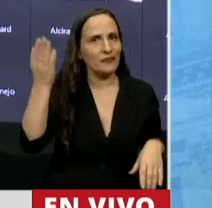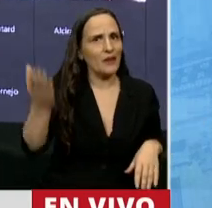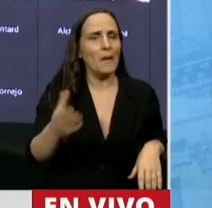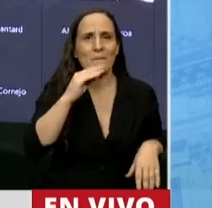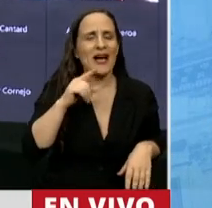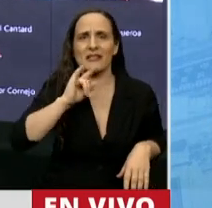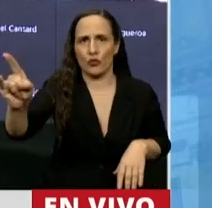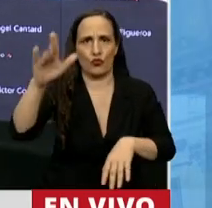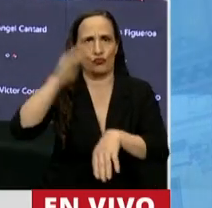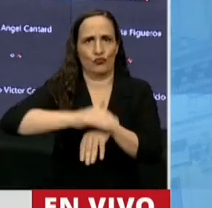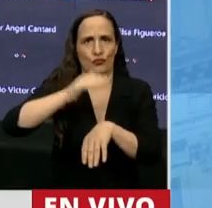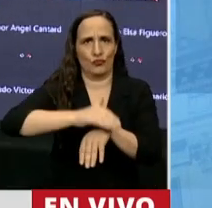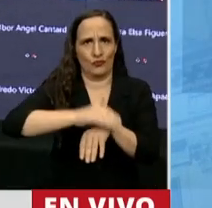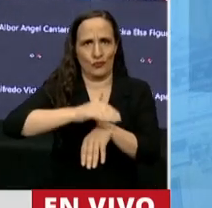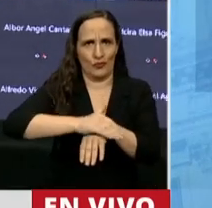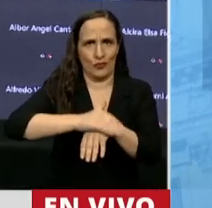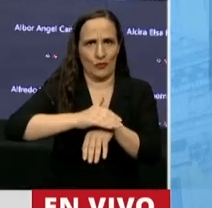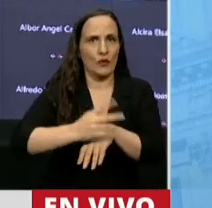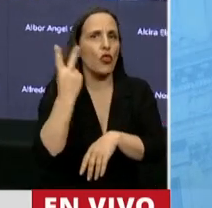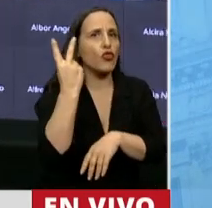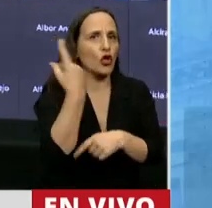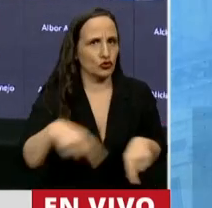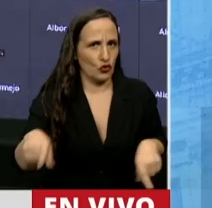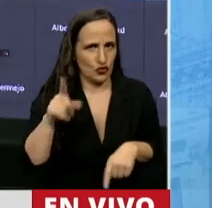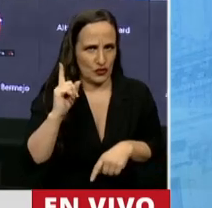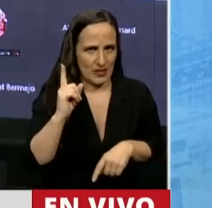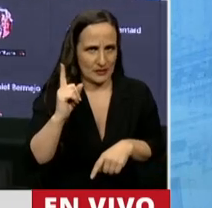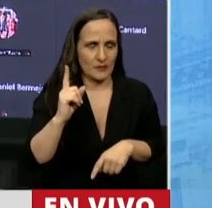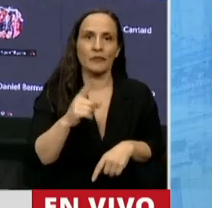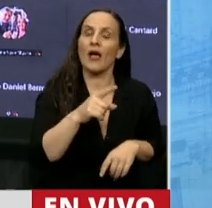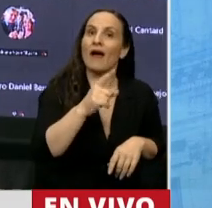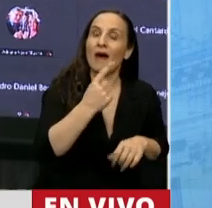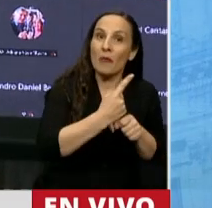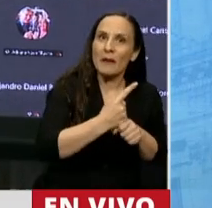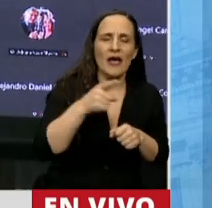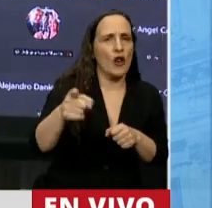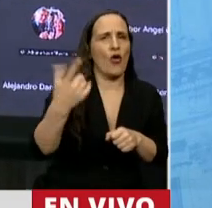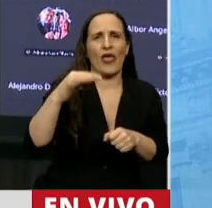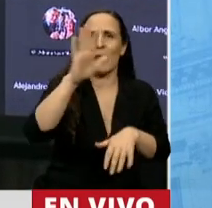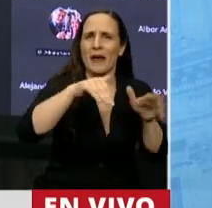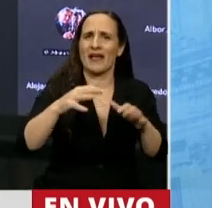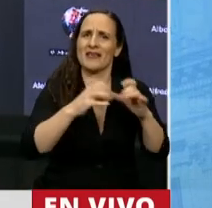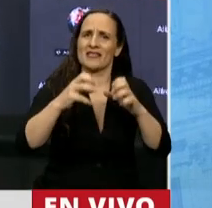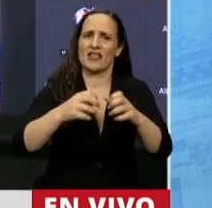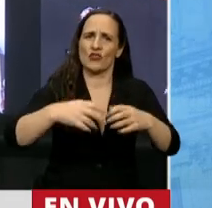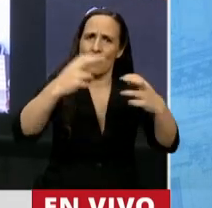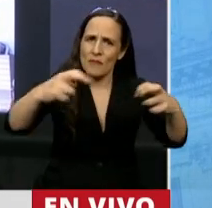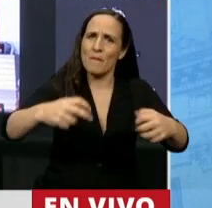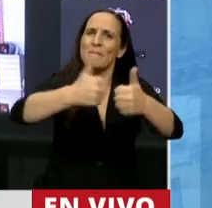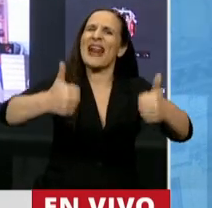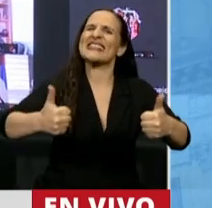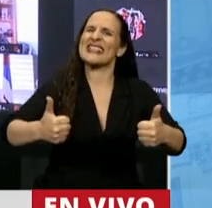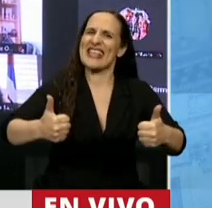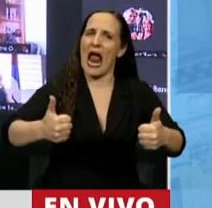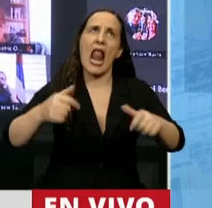lo hago responsable además de dos cosas. Primero, que convoque a una sesión presencial presencial, no a